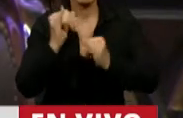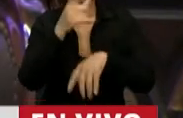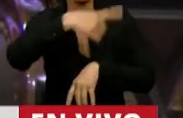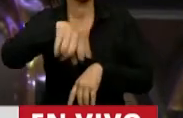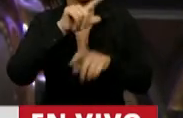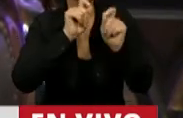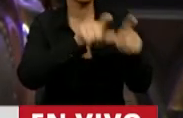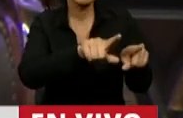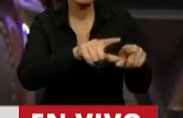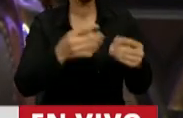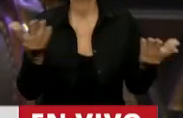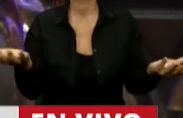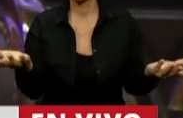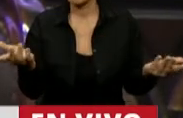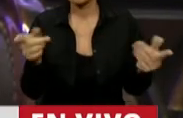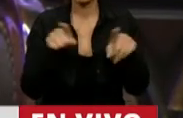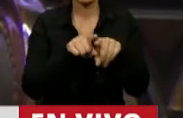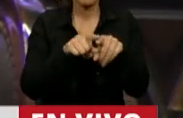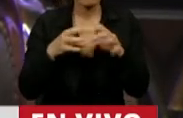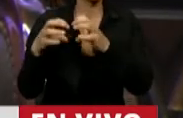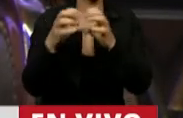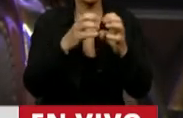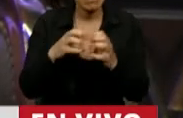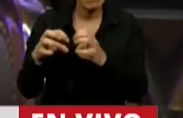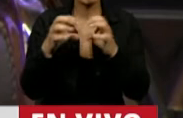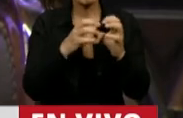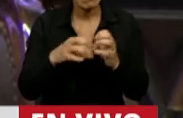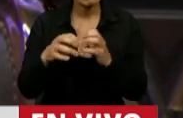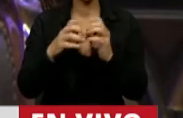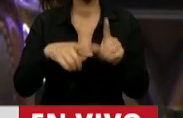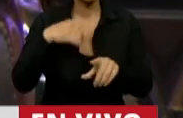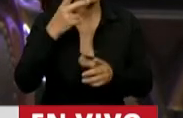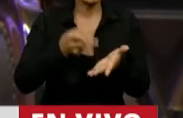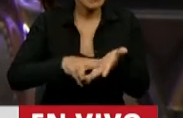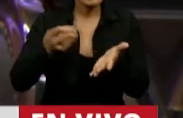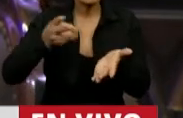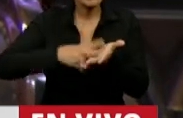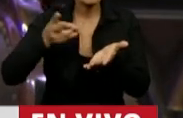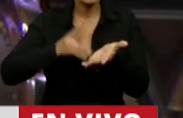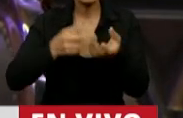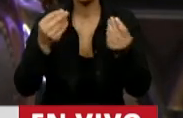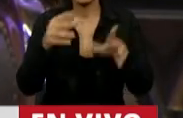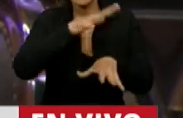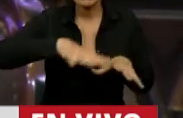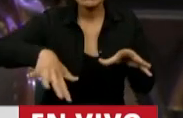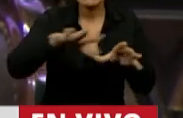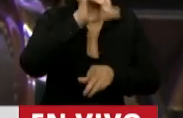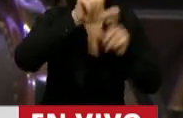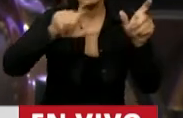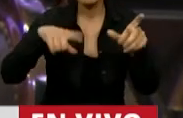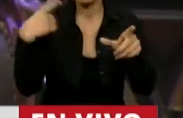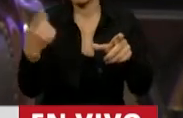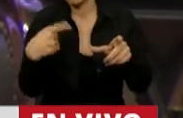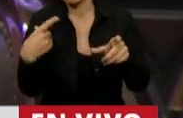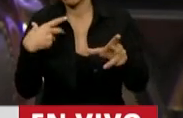acostumbrados, bueno, haremos uso en cada sesión para que de alguna manera el pueblo argentino, por intermedio nuestro y por